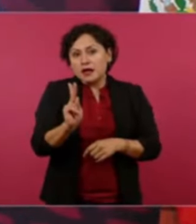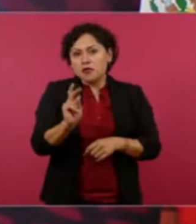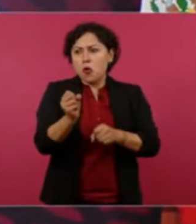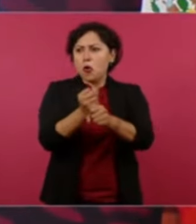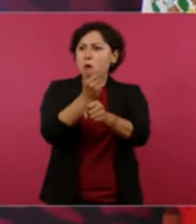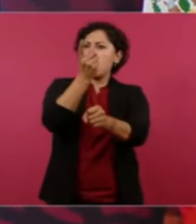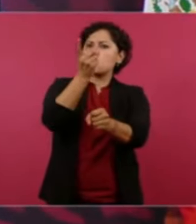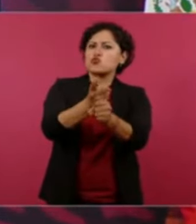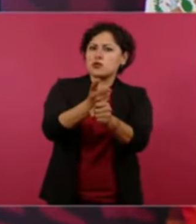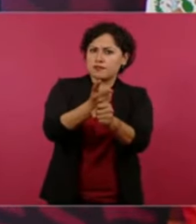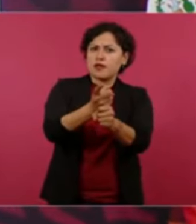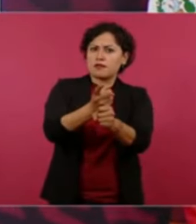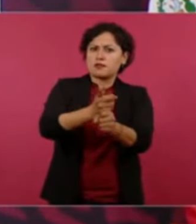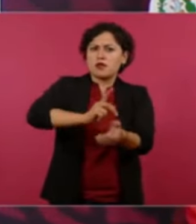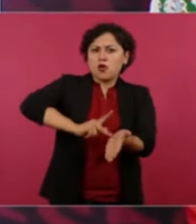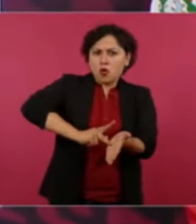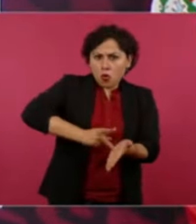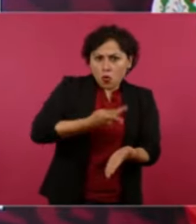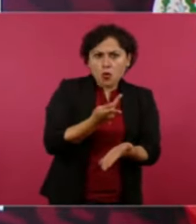respetuosamente